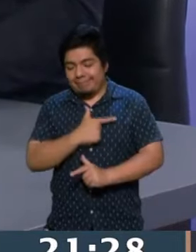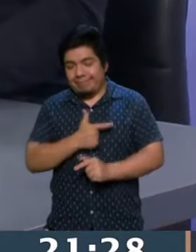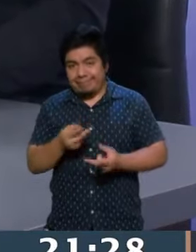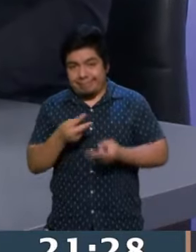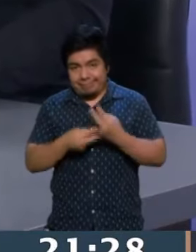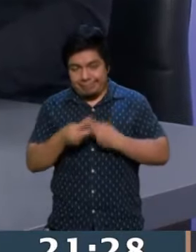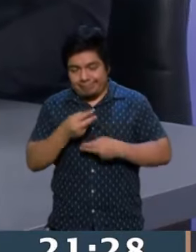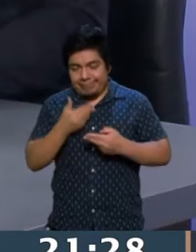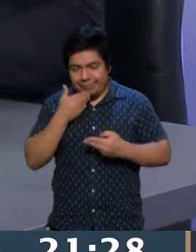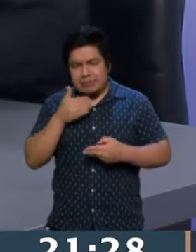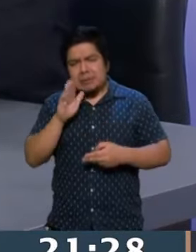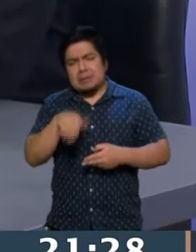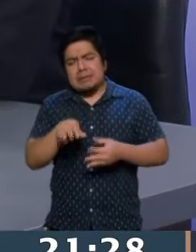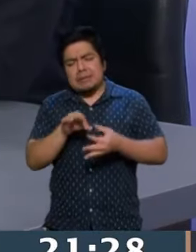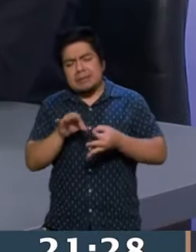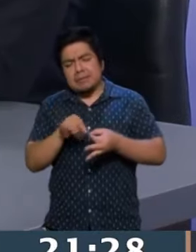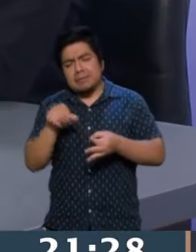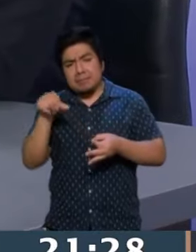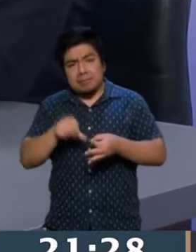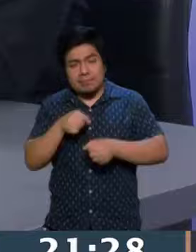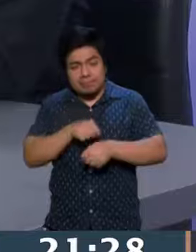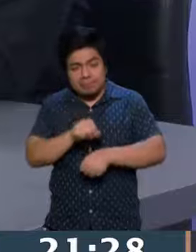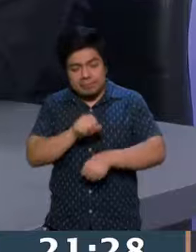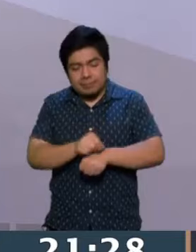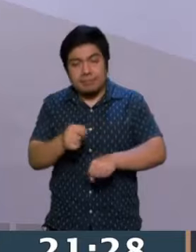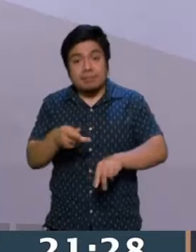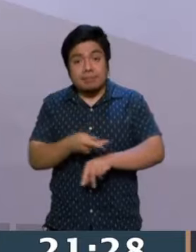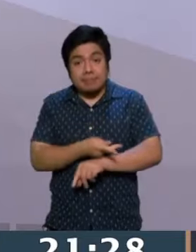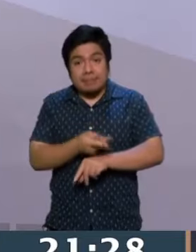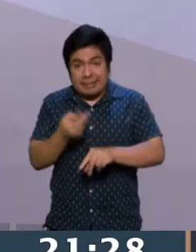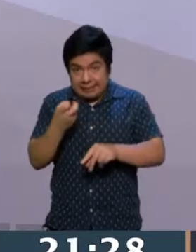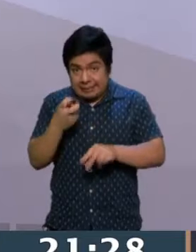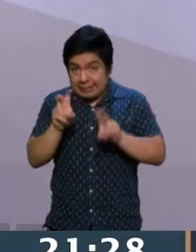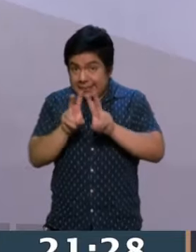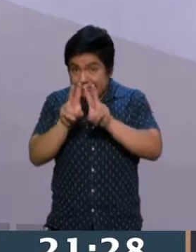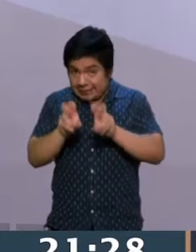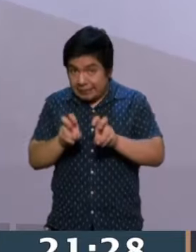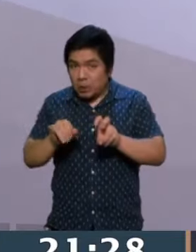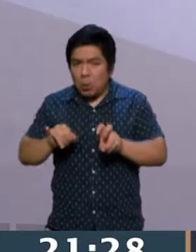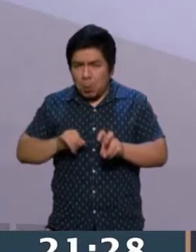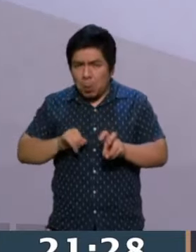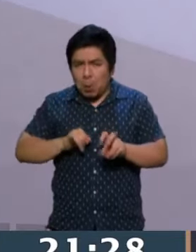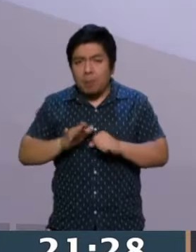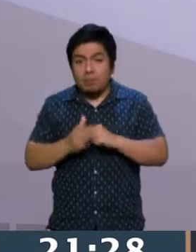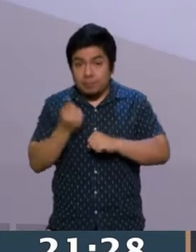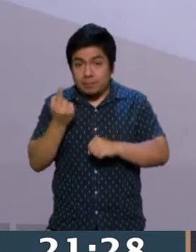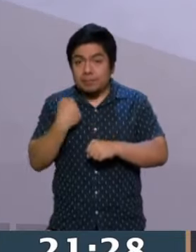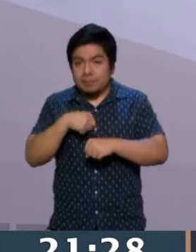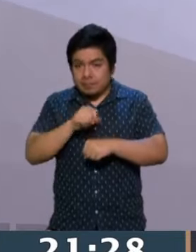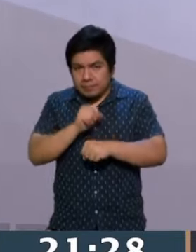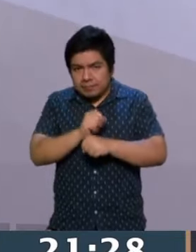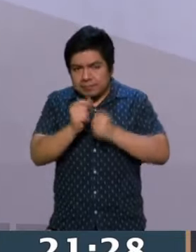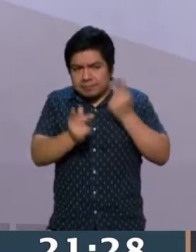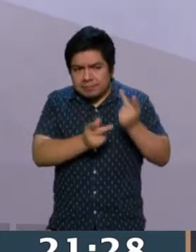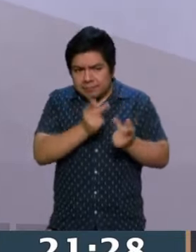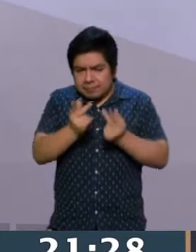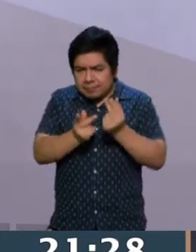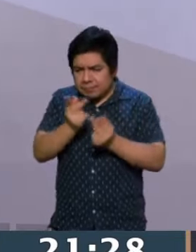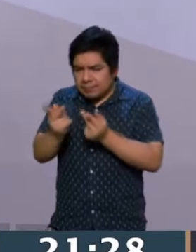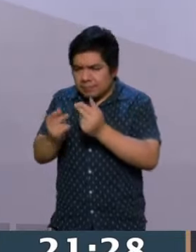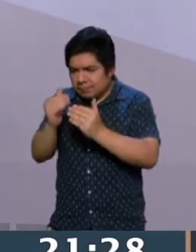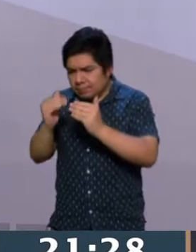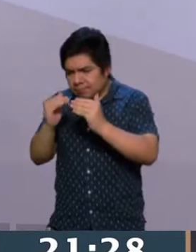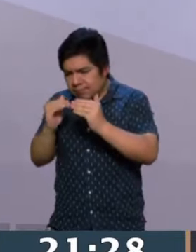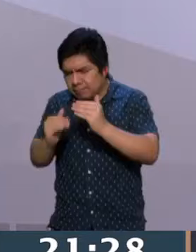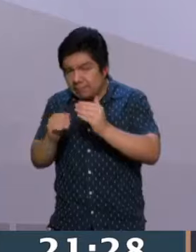Qué bueno que estás con nosotros. Cuéntanos qué es lo que traes esta semana. Y también vamos a hablar de un tema bastante interesante porque la semana pasada salieron varias encuestas, principalmente una